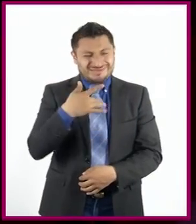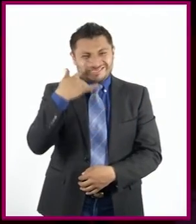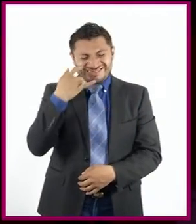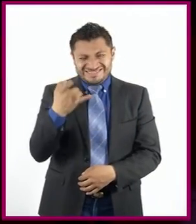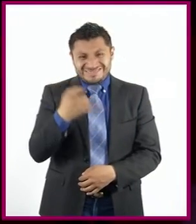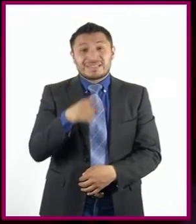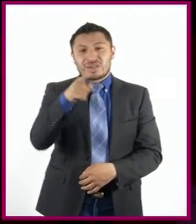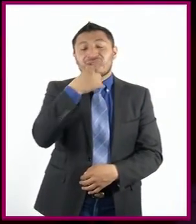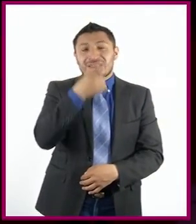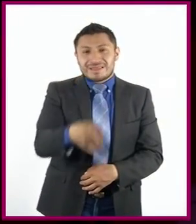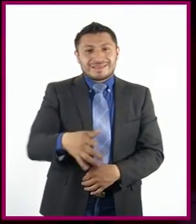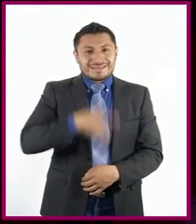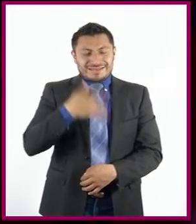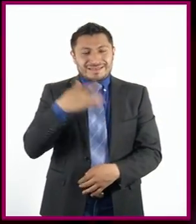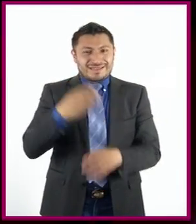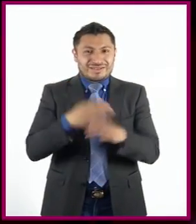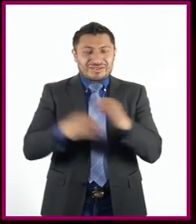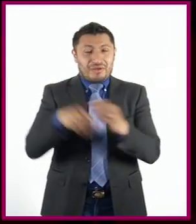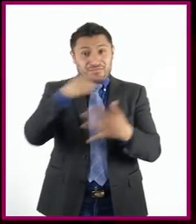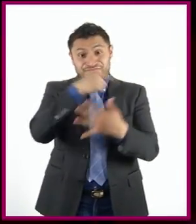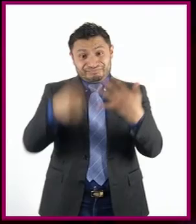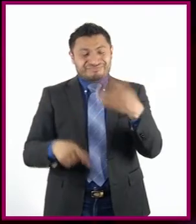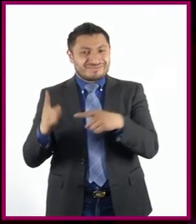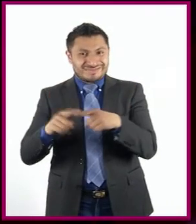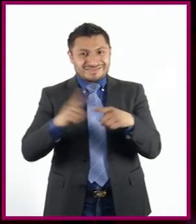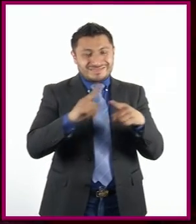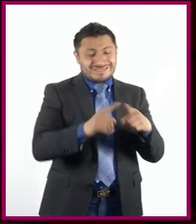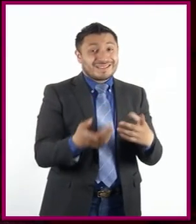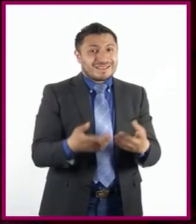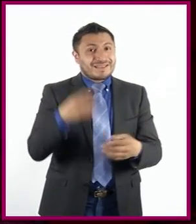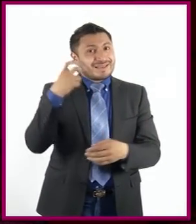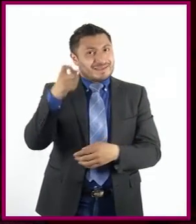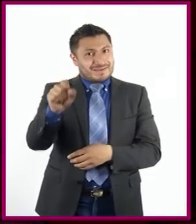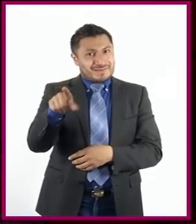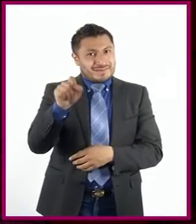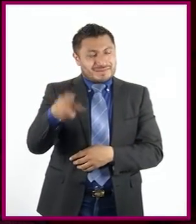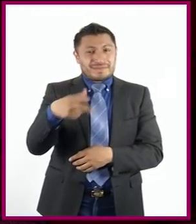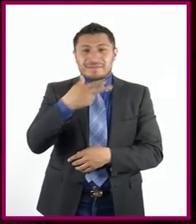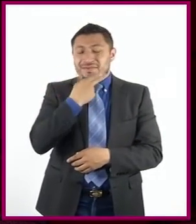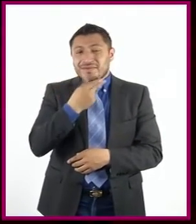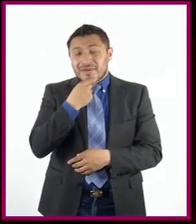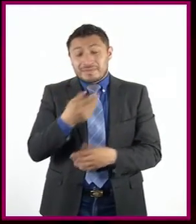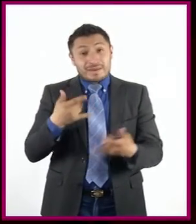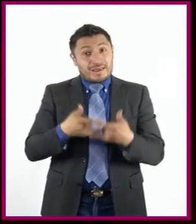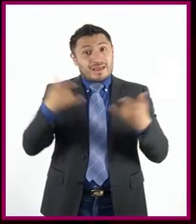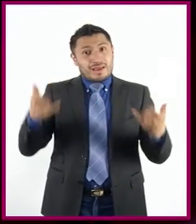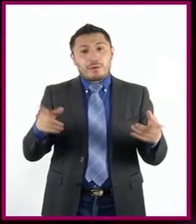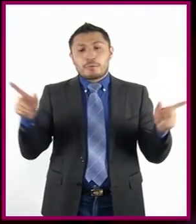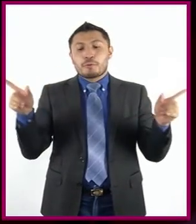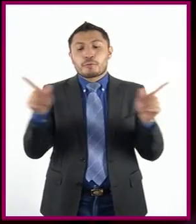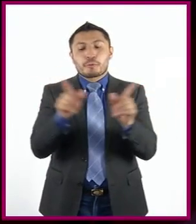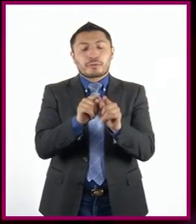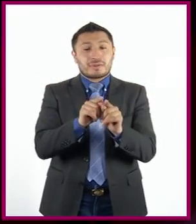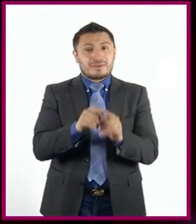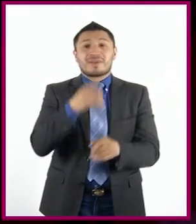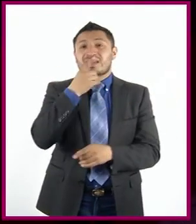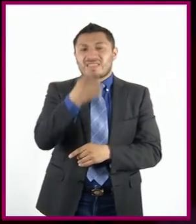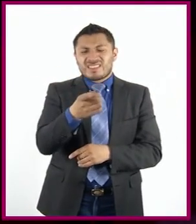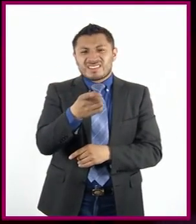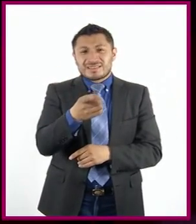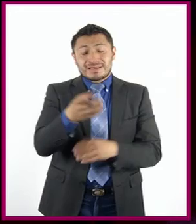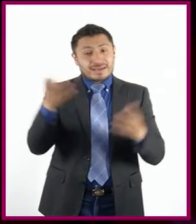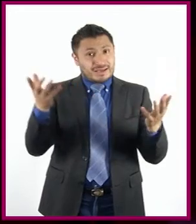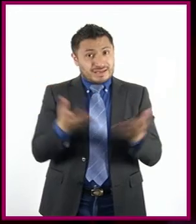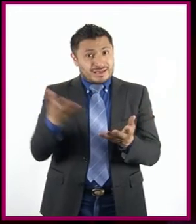dijiste, sientes muchas cosas por este personaje. A manera de recapitulación, podemos decir que para